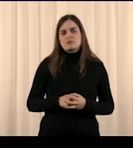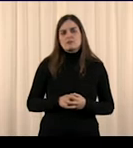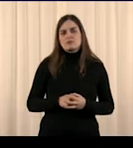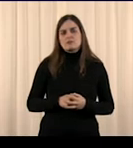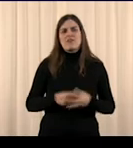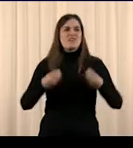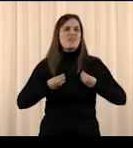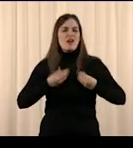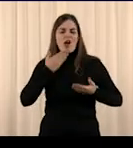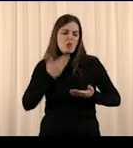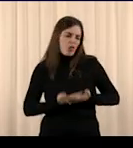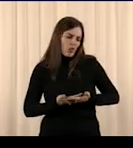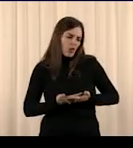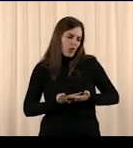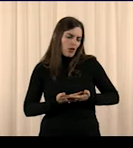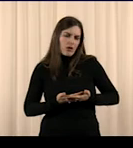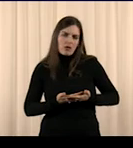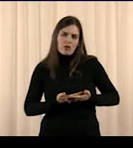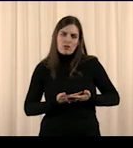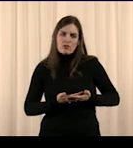Estar aburrido no es tu misión en la vida.